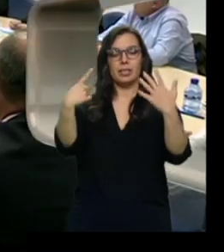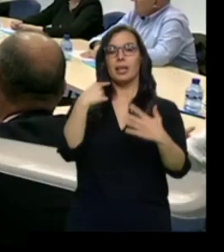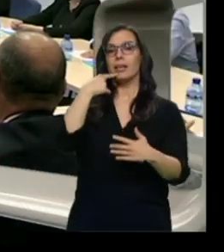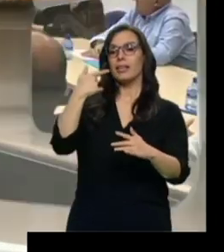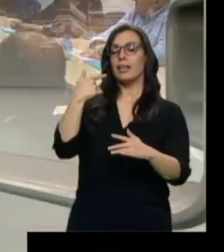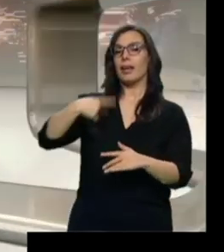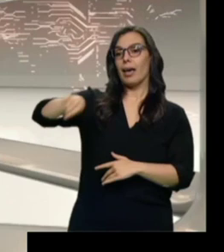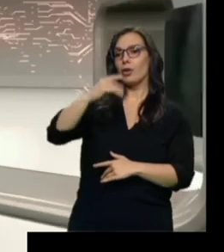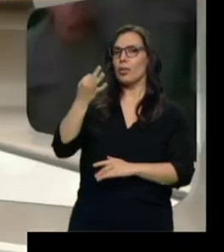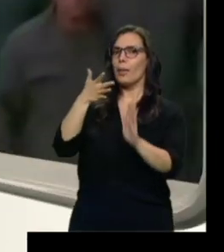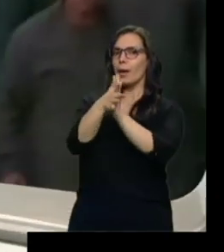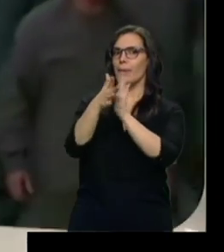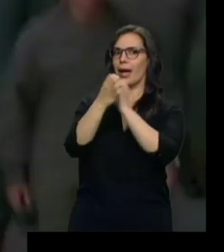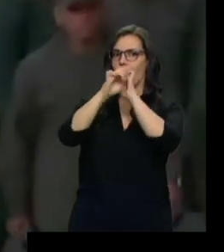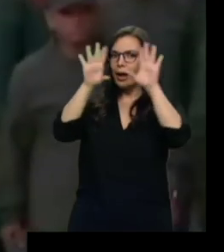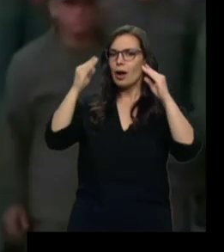y lo que hará.